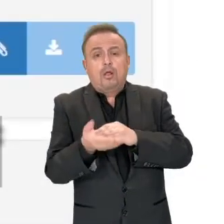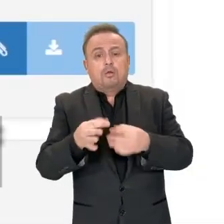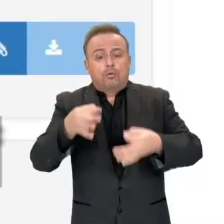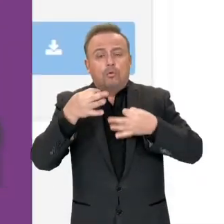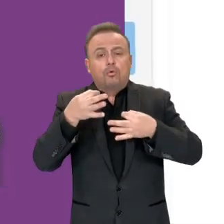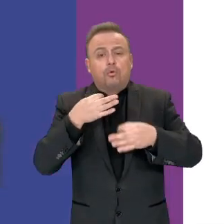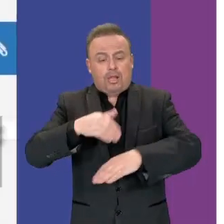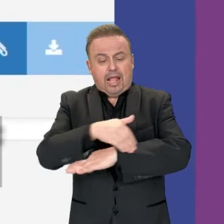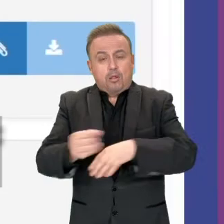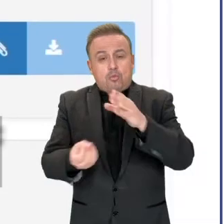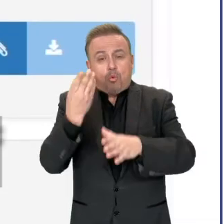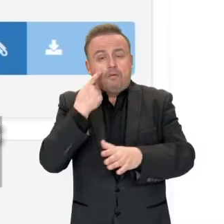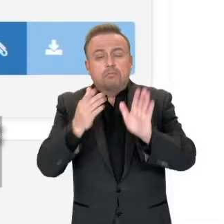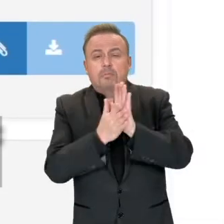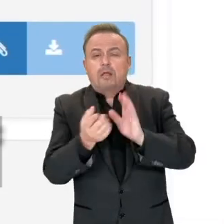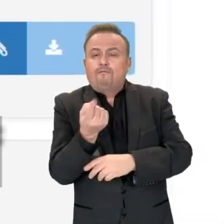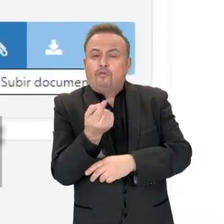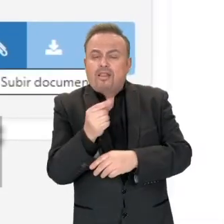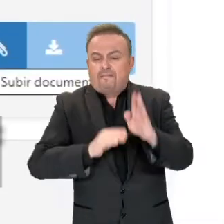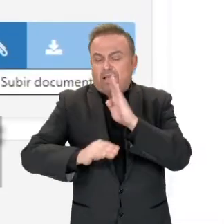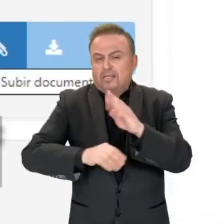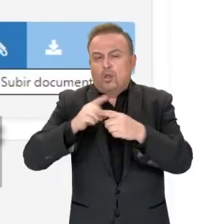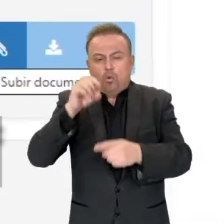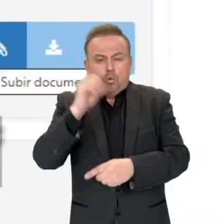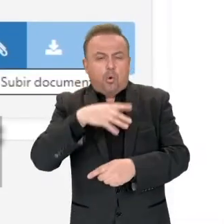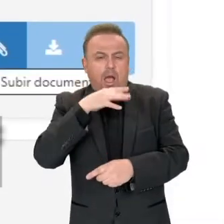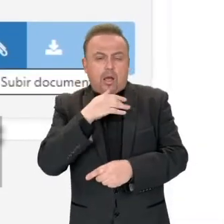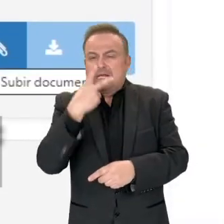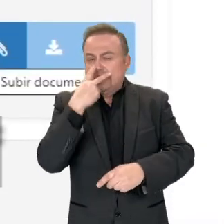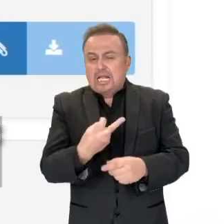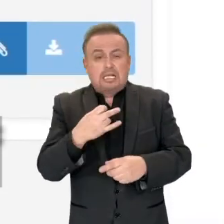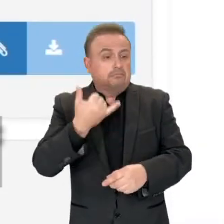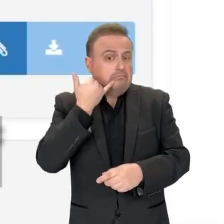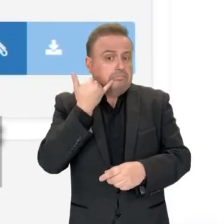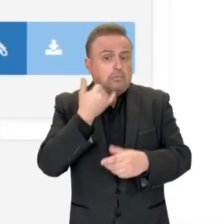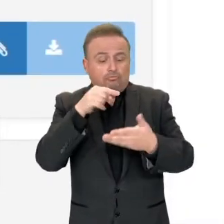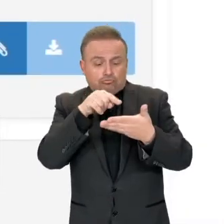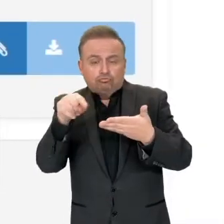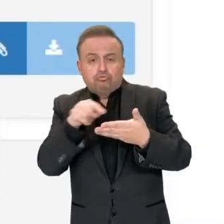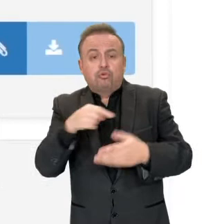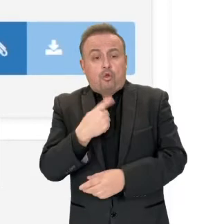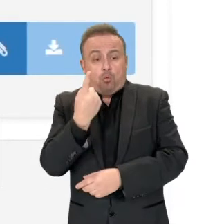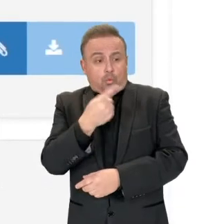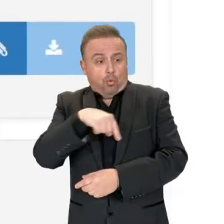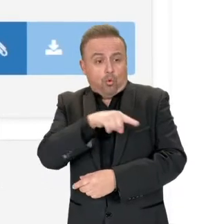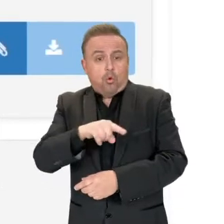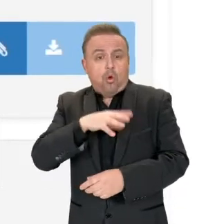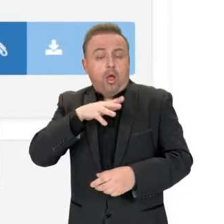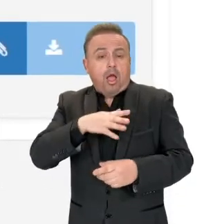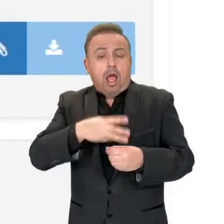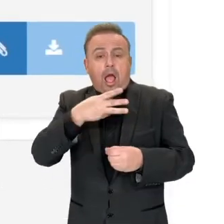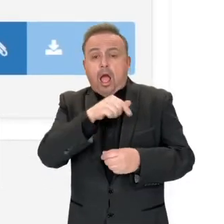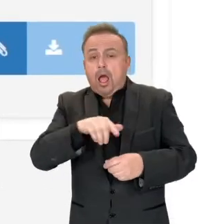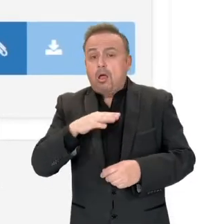documento que acredite tu nuevo domicilio. Boleta de servicios básicos. Luz, agua, gas, telefonía, que contenga el nombre de un adulto